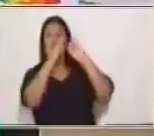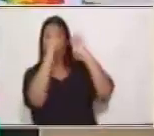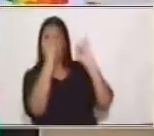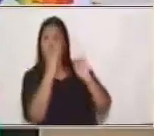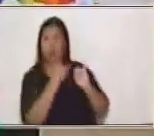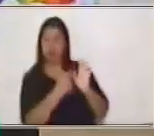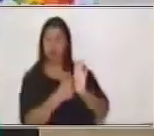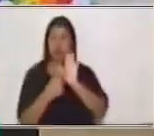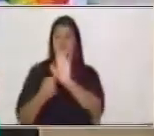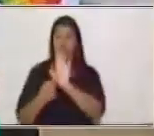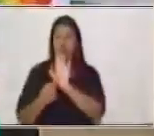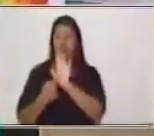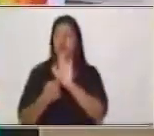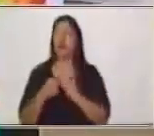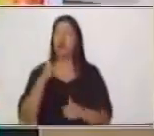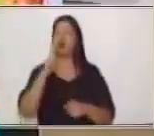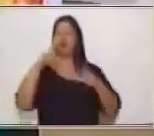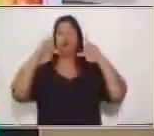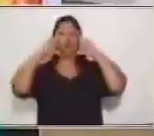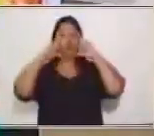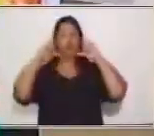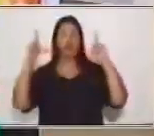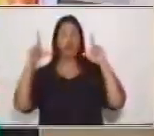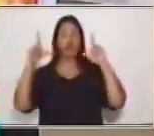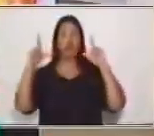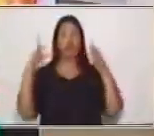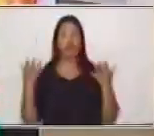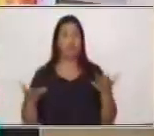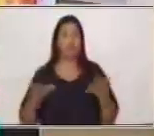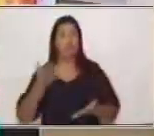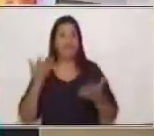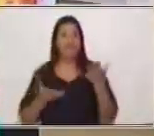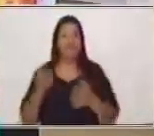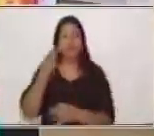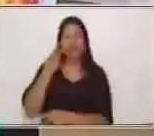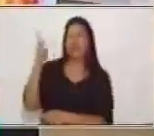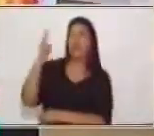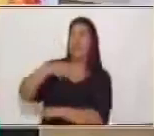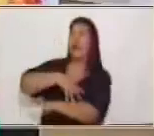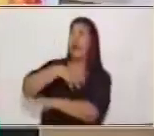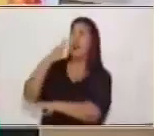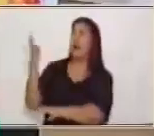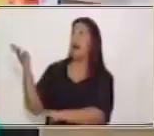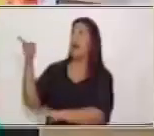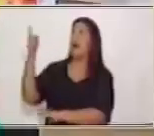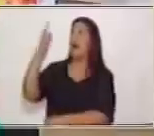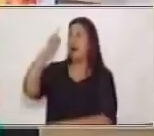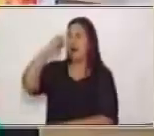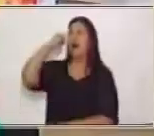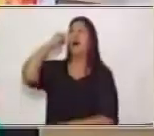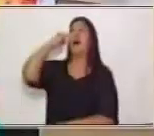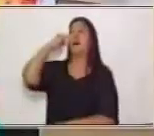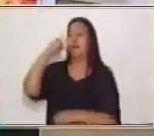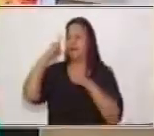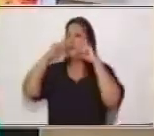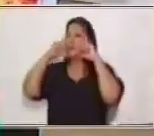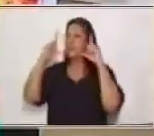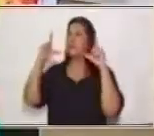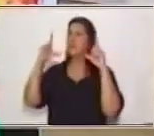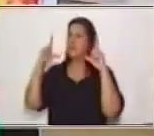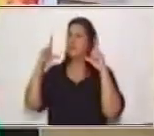sol, verdad. Puede ser que alguien más también, al ver el arco iris, piense en el sol, verdad.